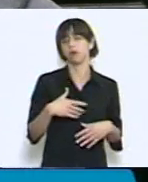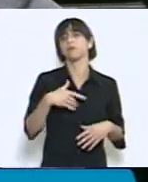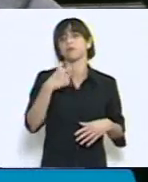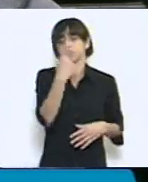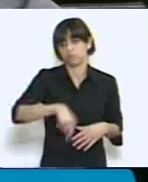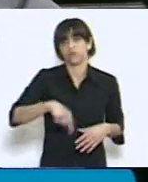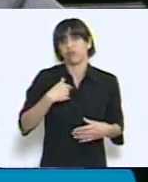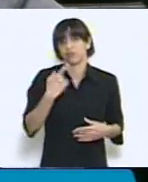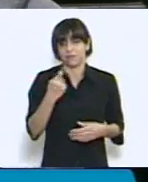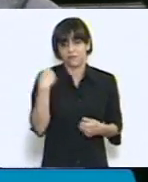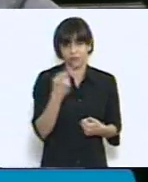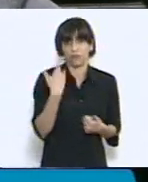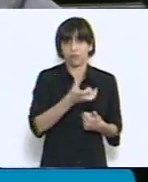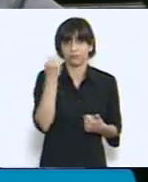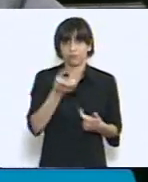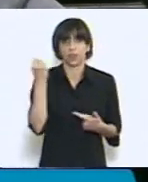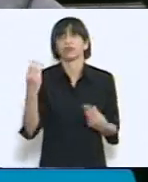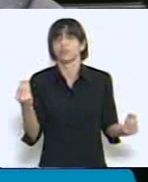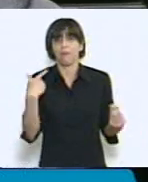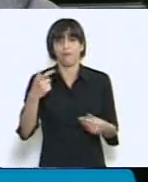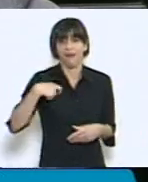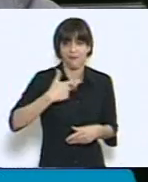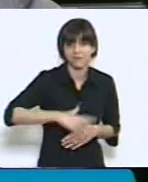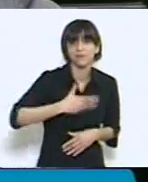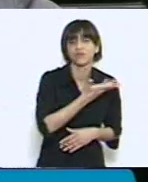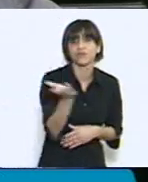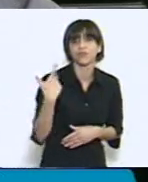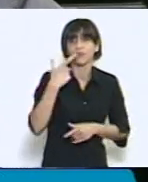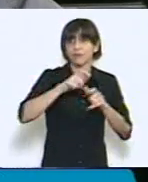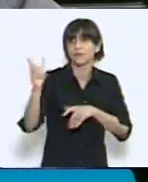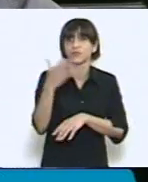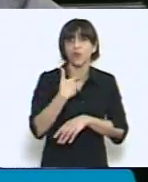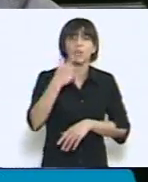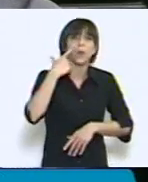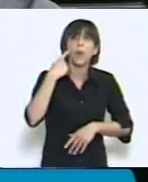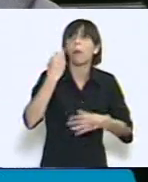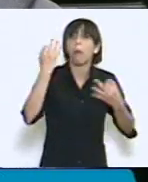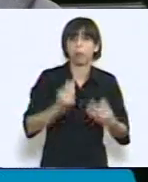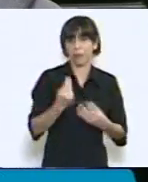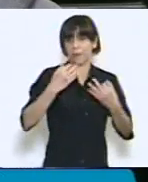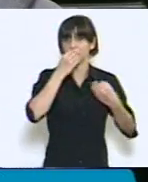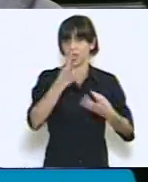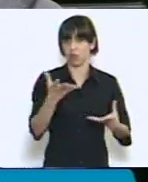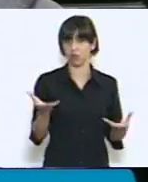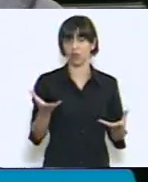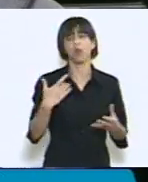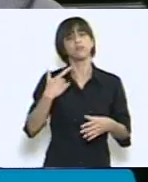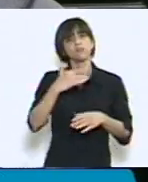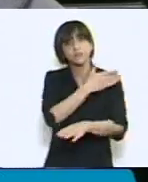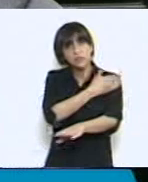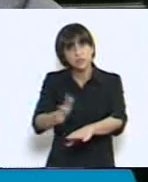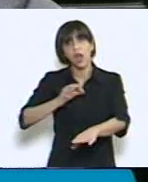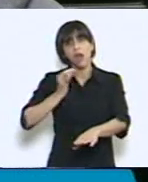pueblo argentino. Por eso hoy estamos dando un paso muy importante, después de haber avanzado otros 6 años, con yo creo